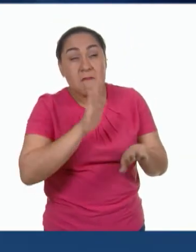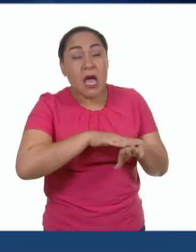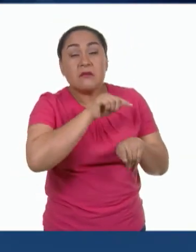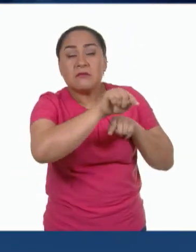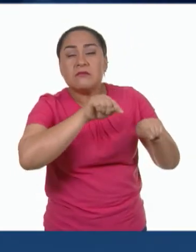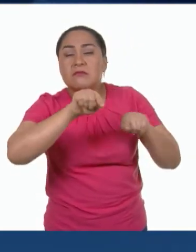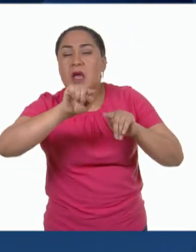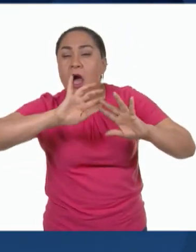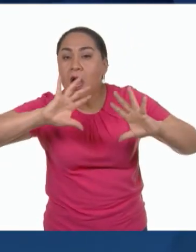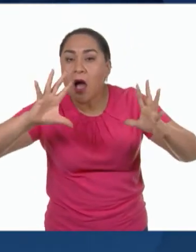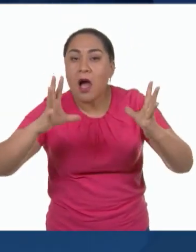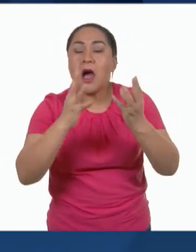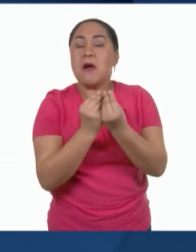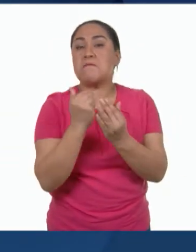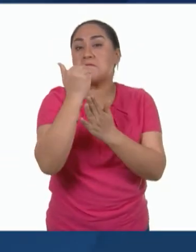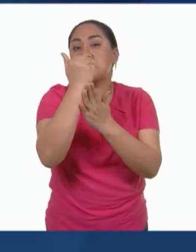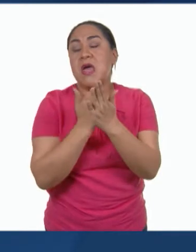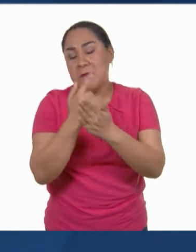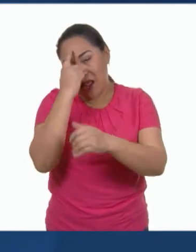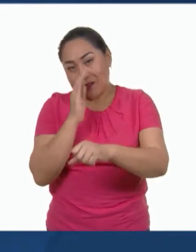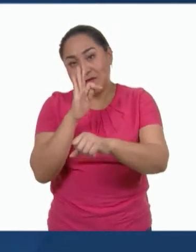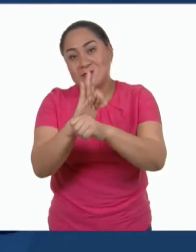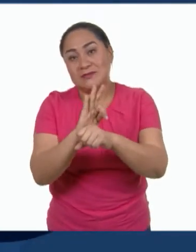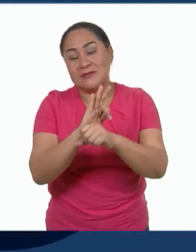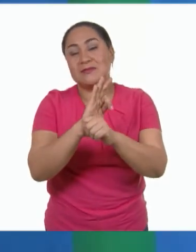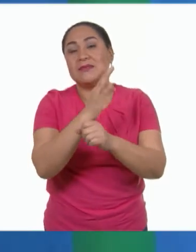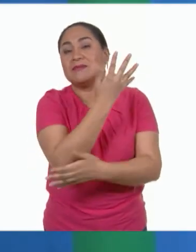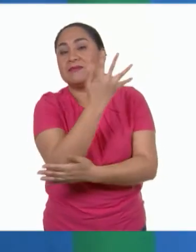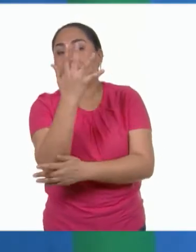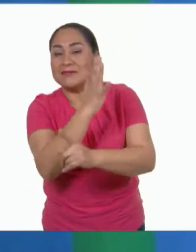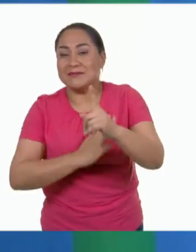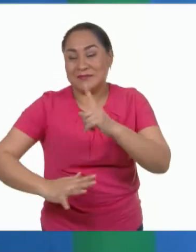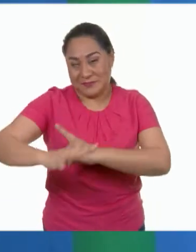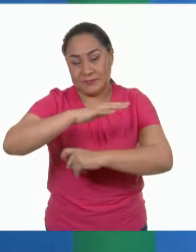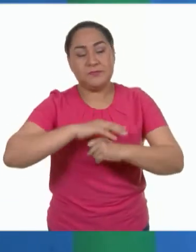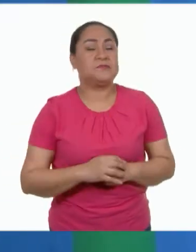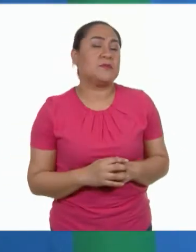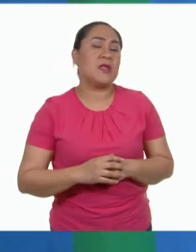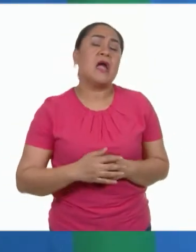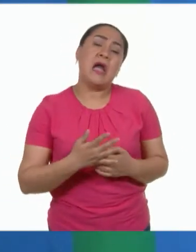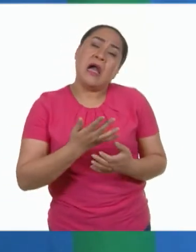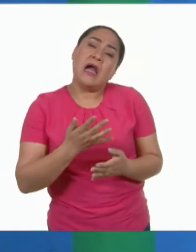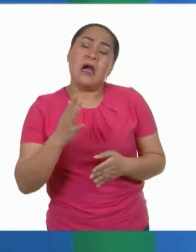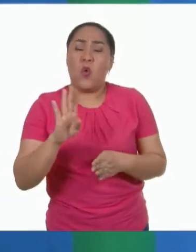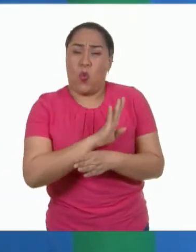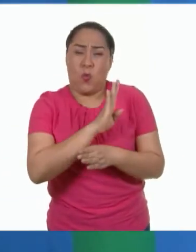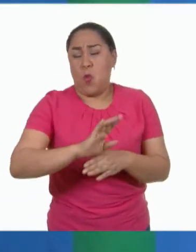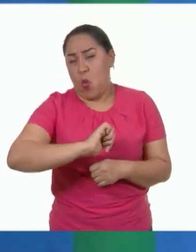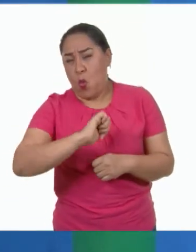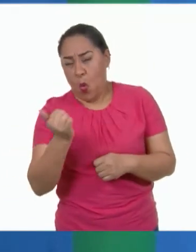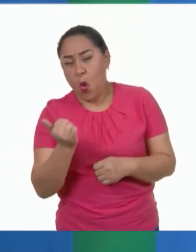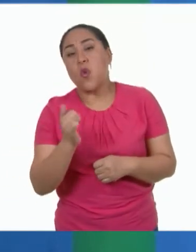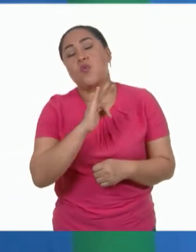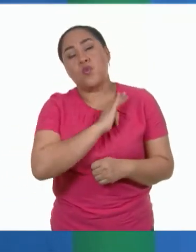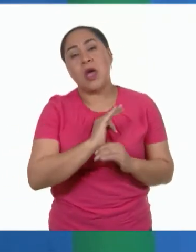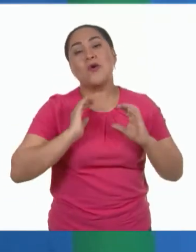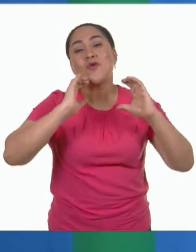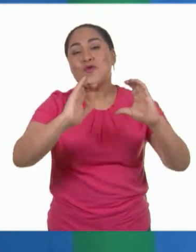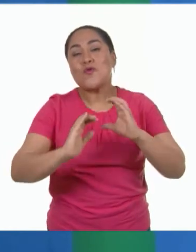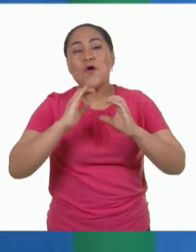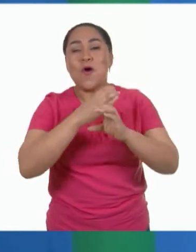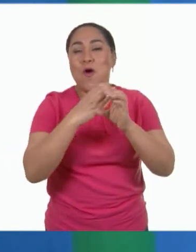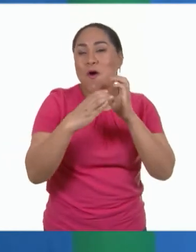colaborar a la mejora del medio ambiente. Otro beneficio es que prolongamos la vida útil de nuestros bienes y